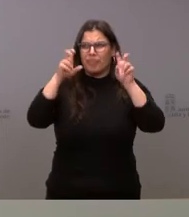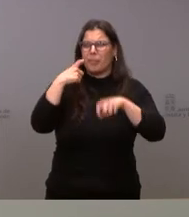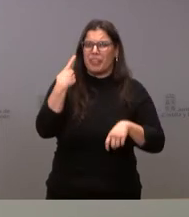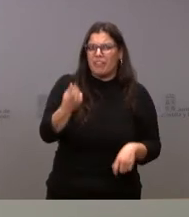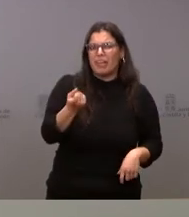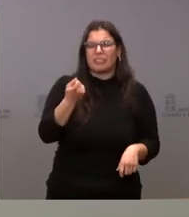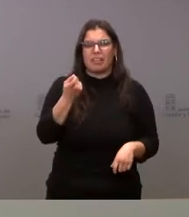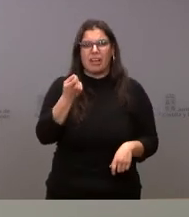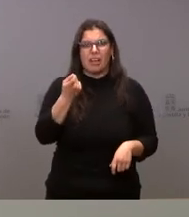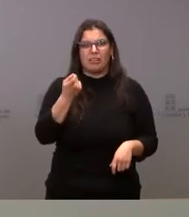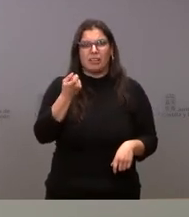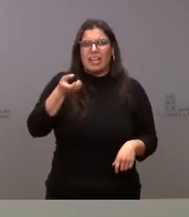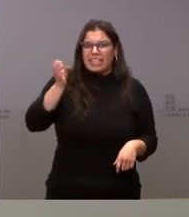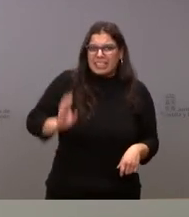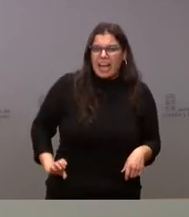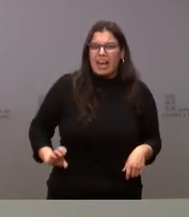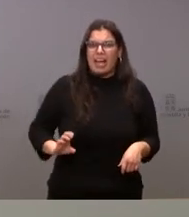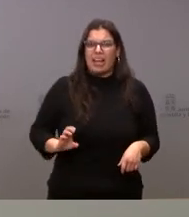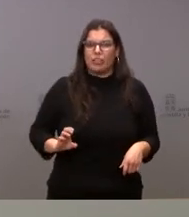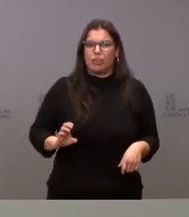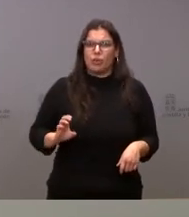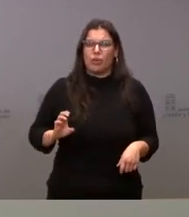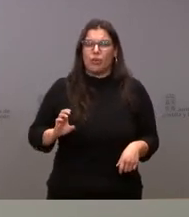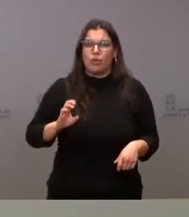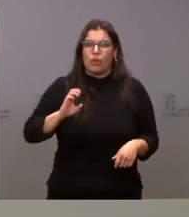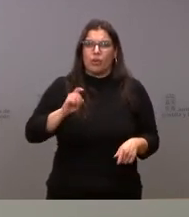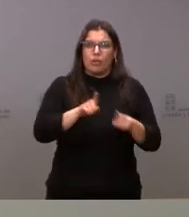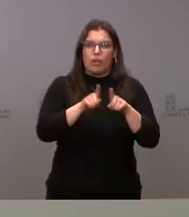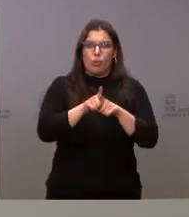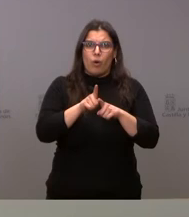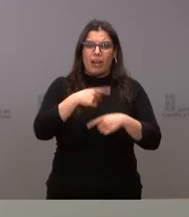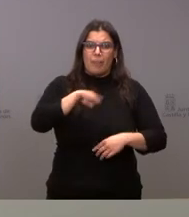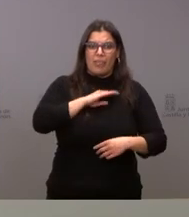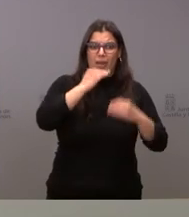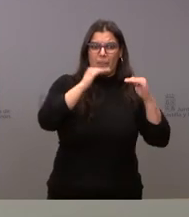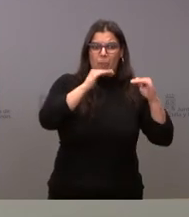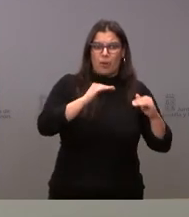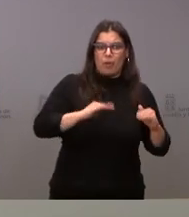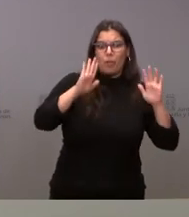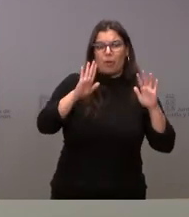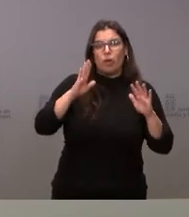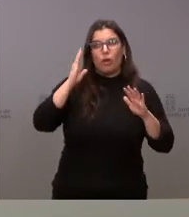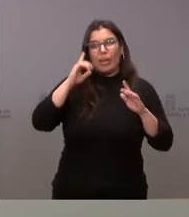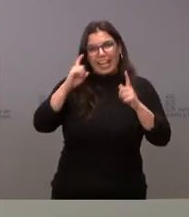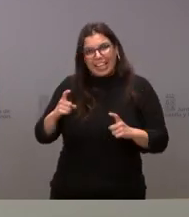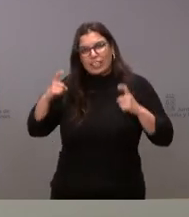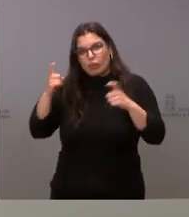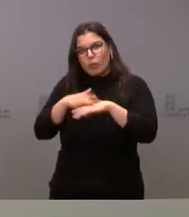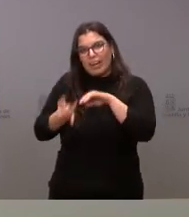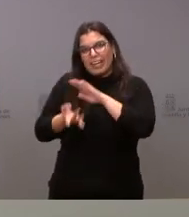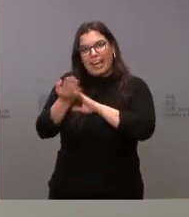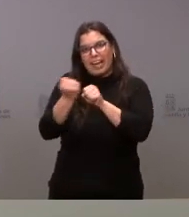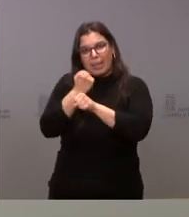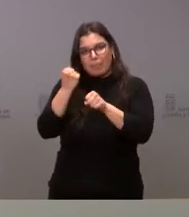de que los salarios pierdan poder adquisitivo e insistía poco en la idea de que hay que hacer un esfuerzo por crear empleo